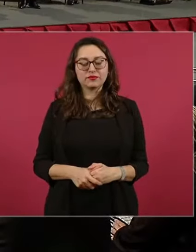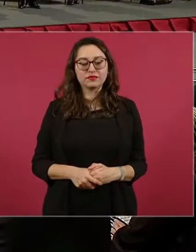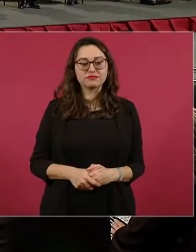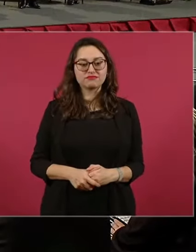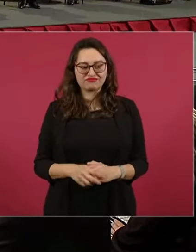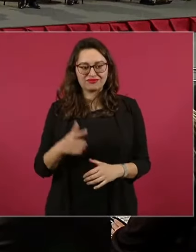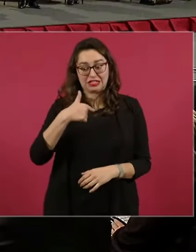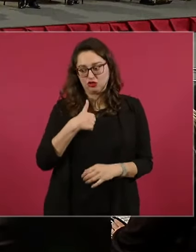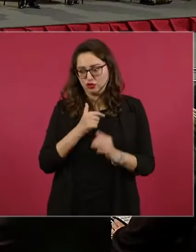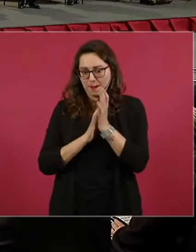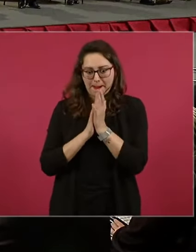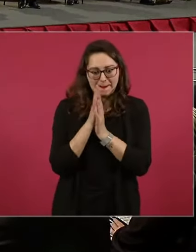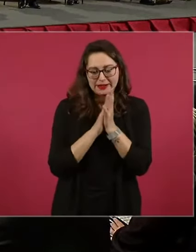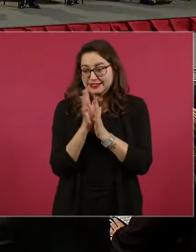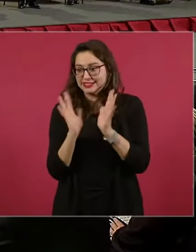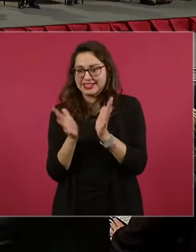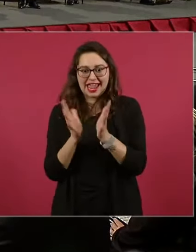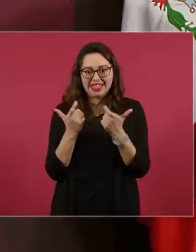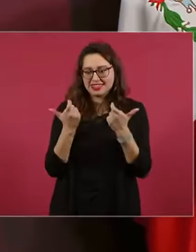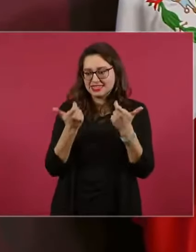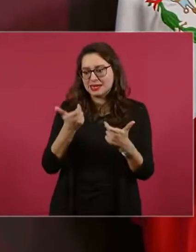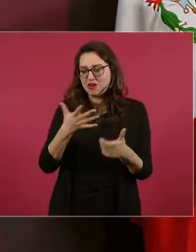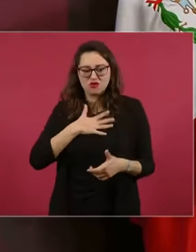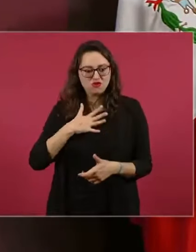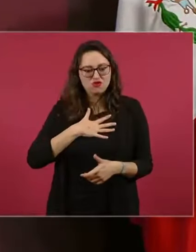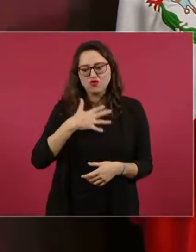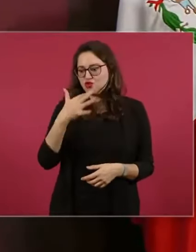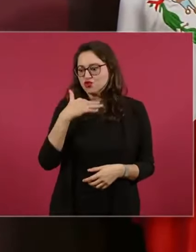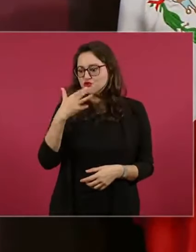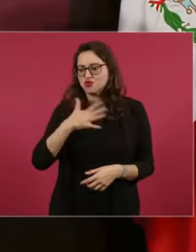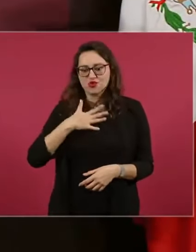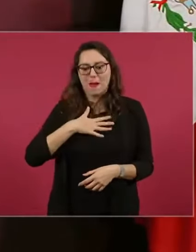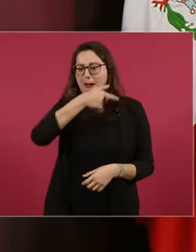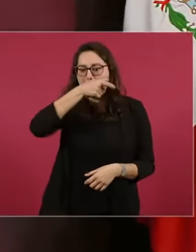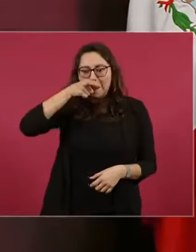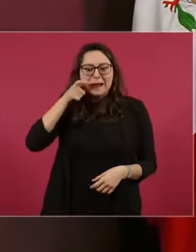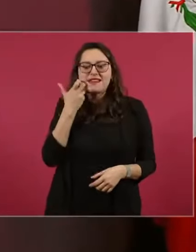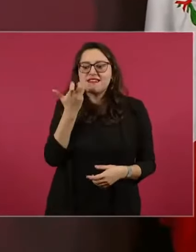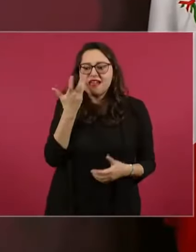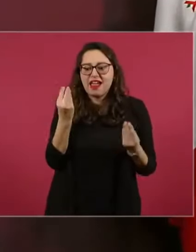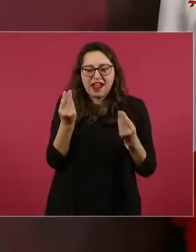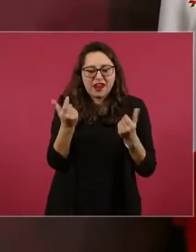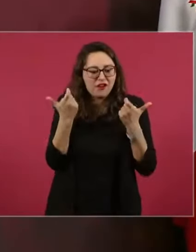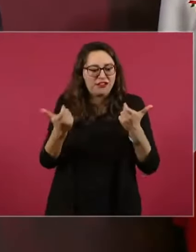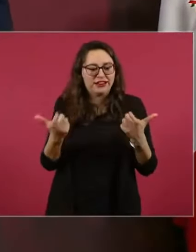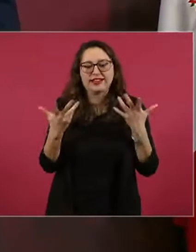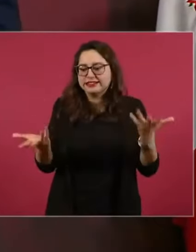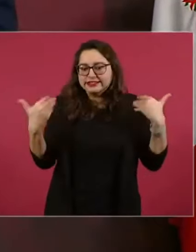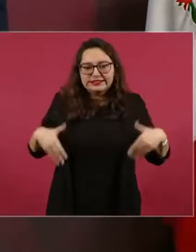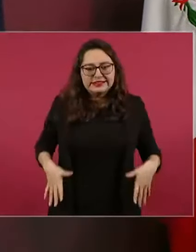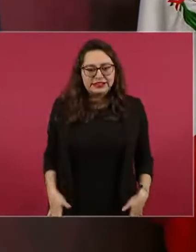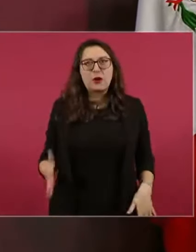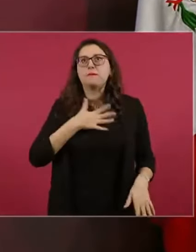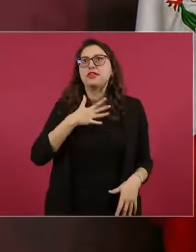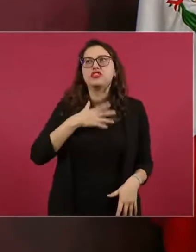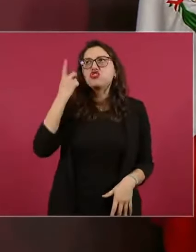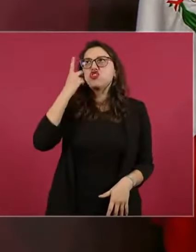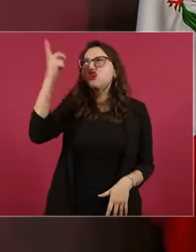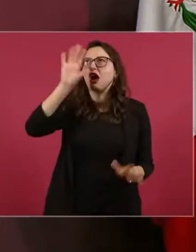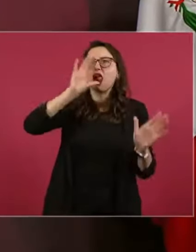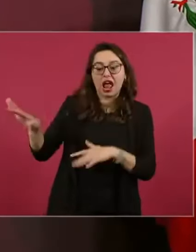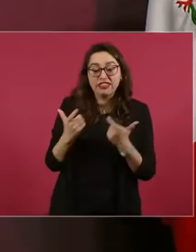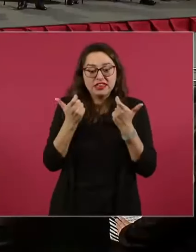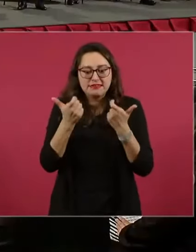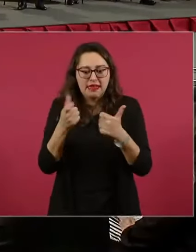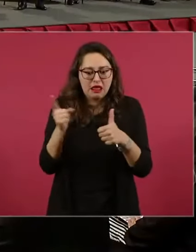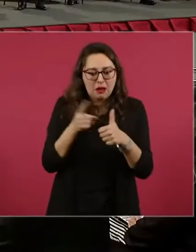estoy ansioso, me domina la ambición al dinero, es el dinero mi Dios, es por lo